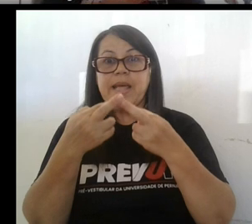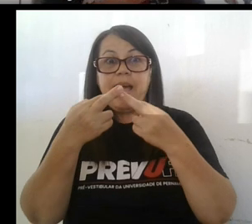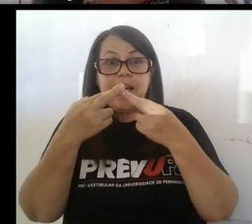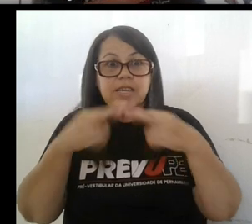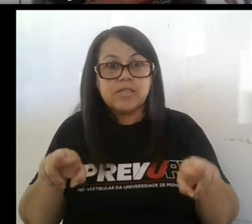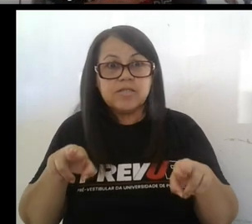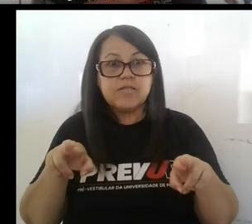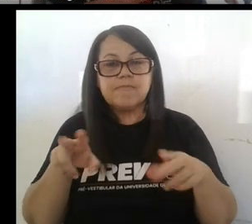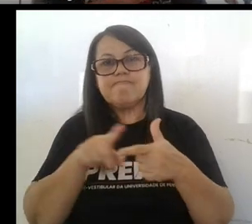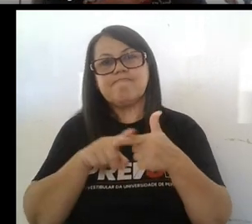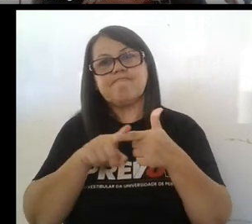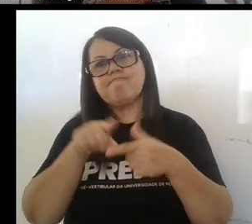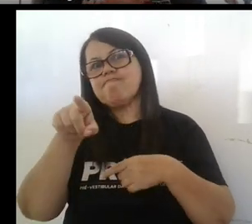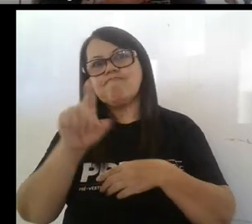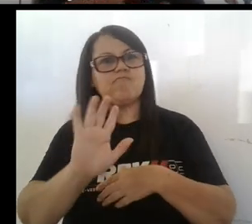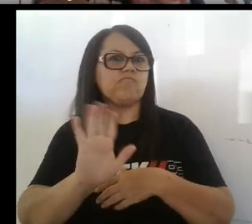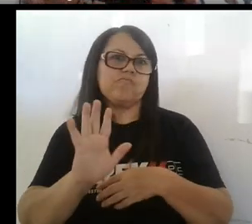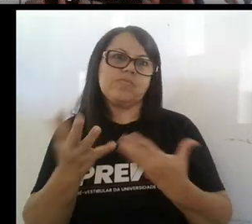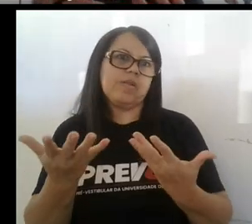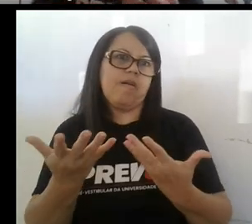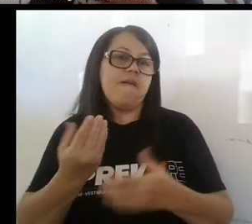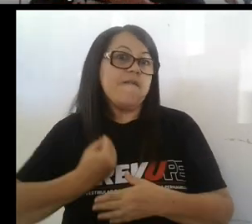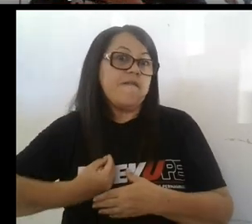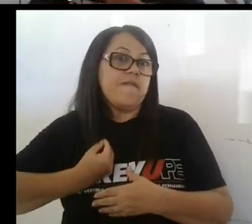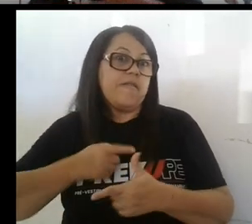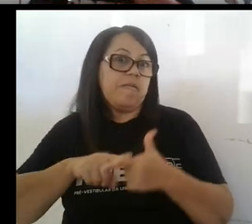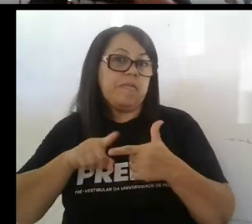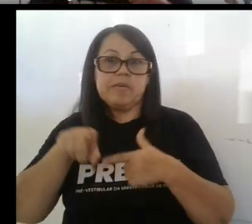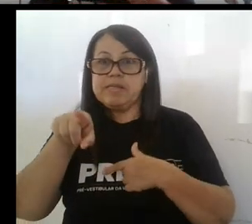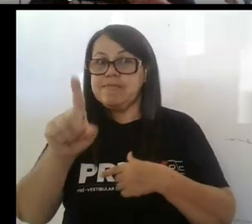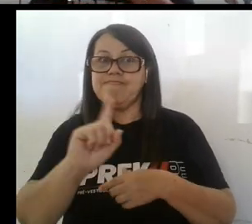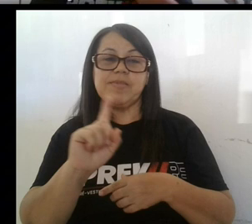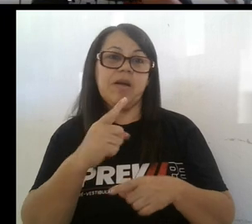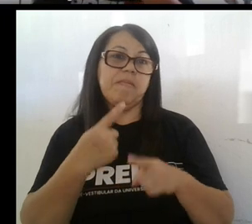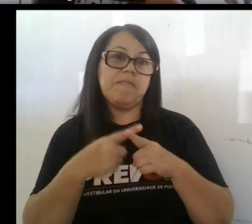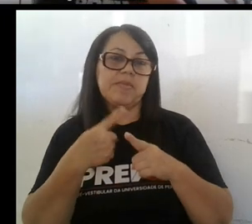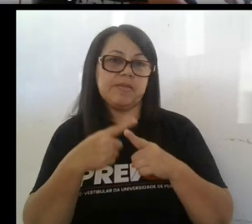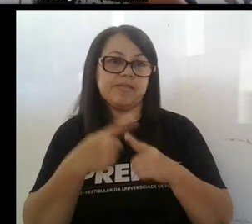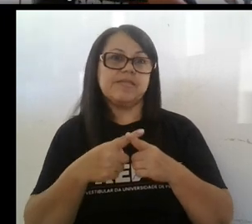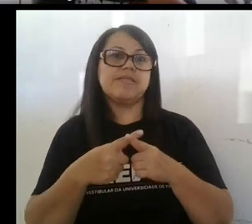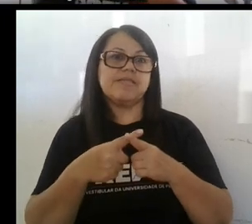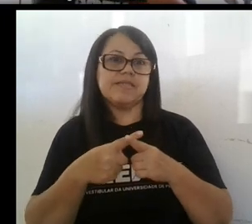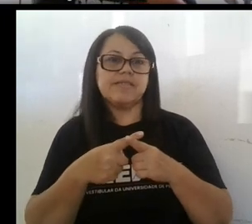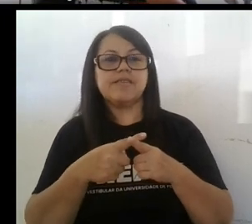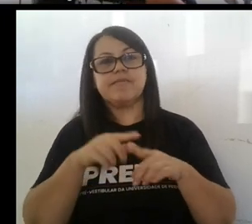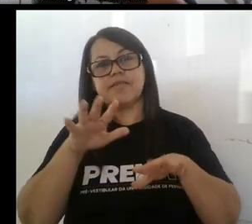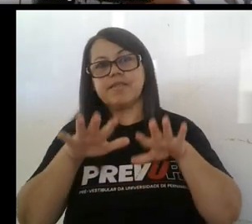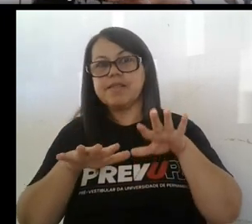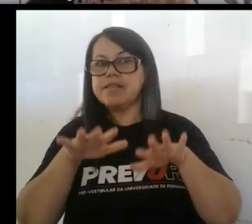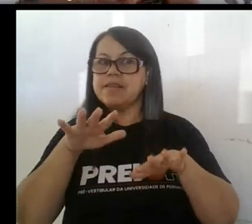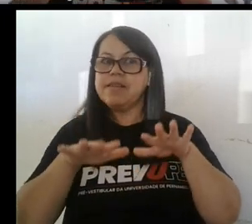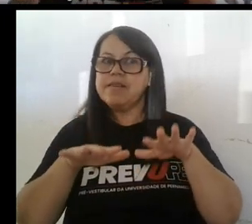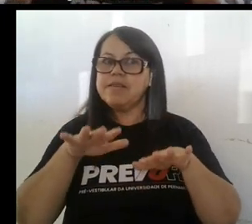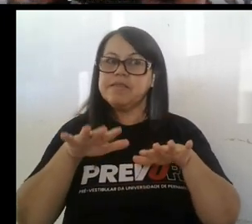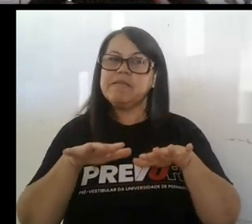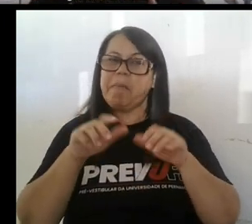o no podemos vivir los problemas ajenos porque eso también es muy dañino.